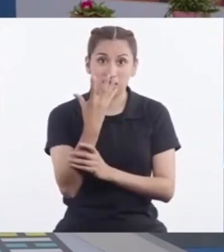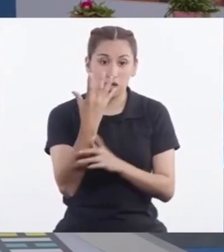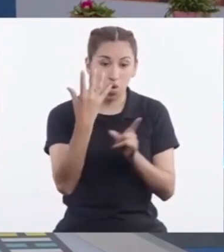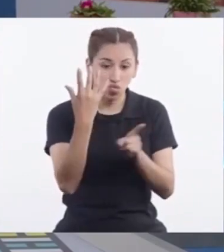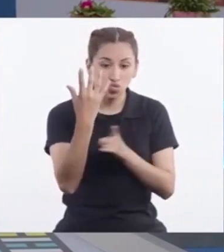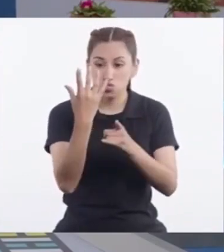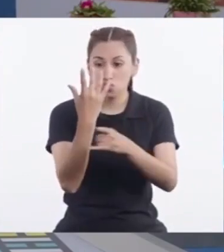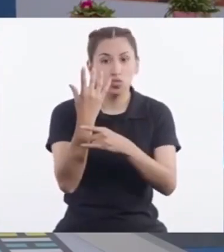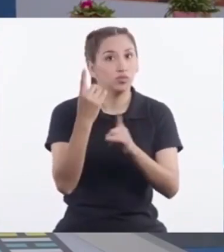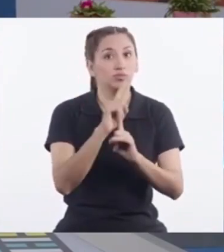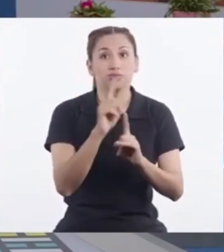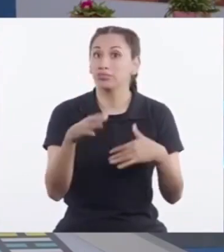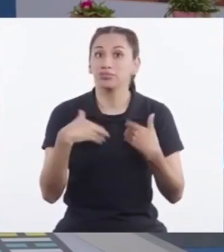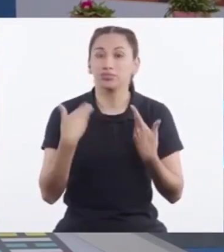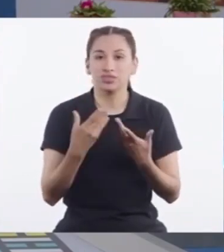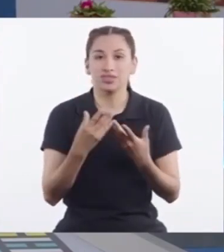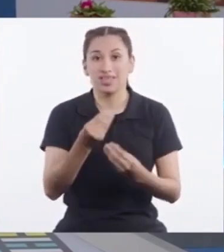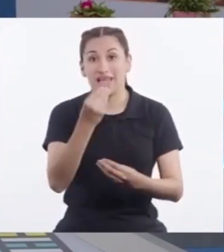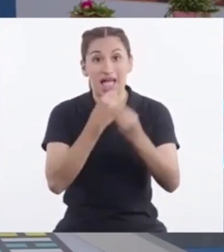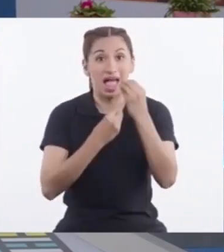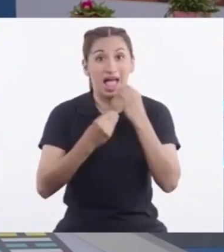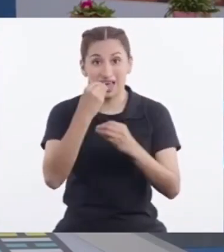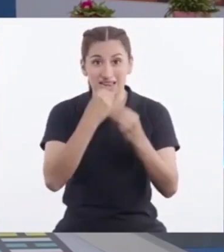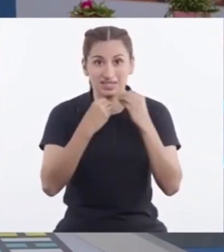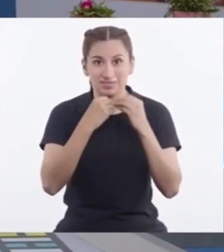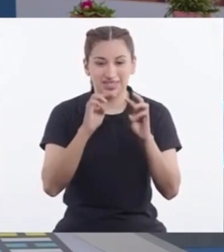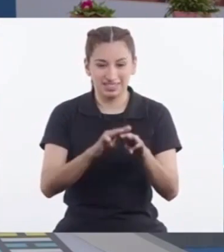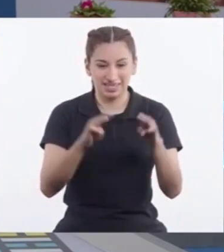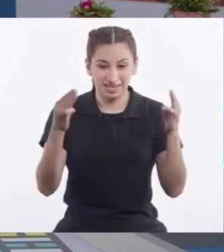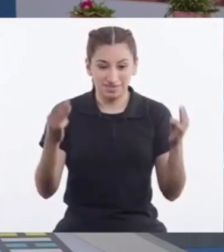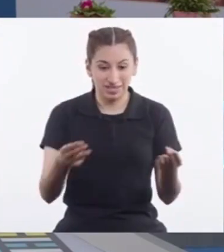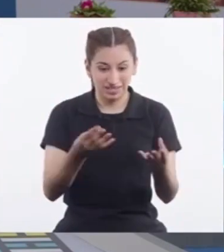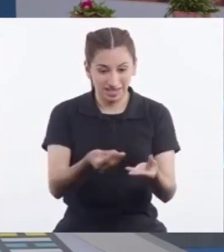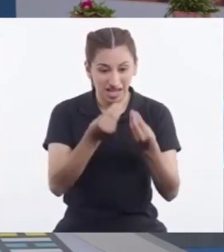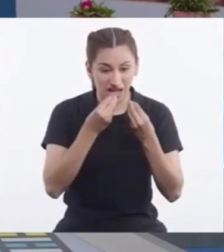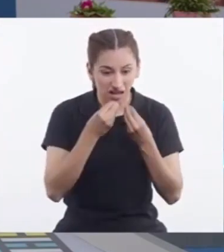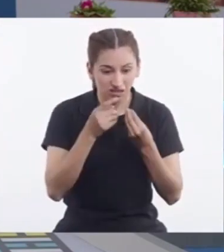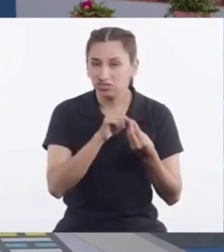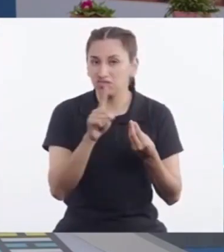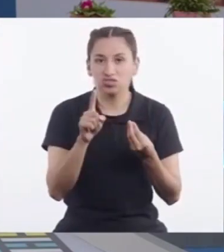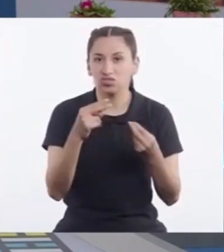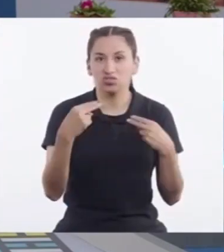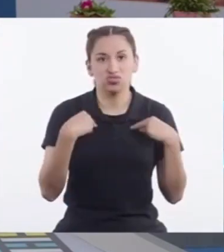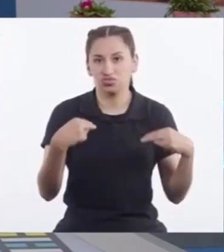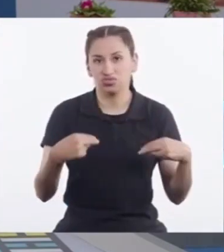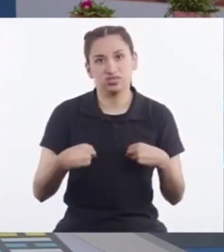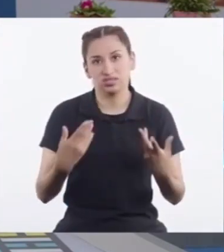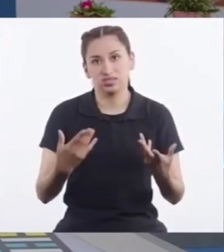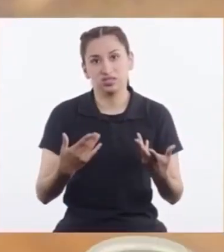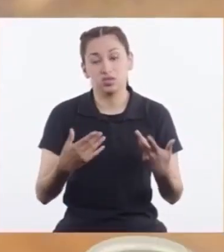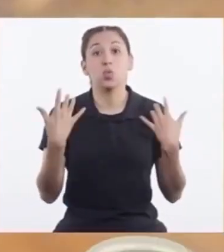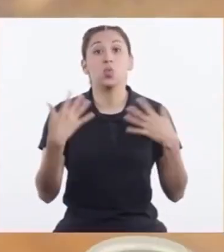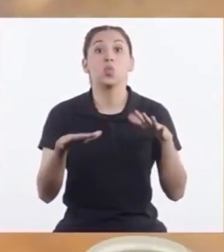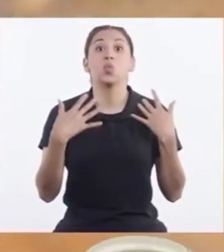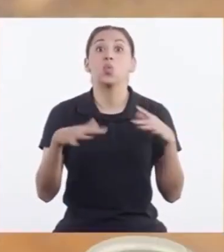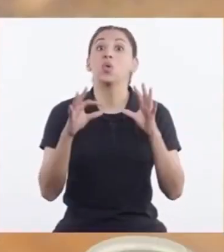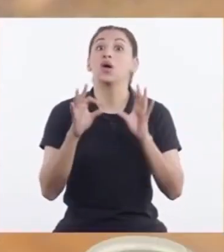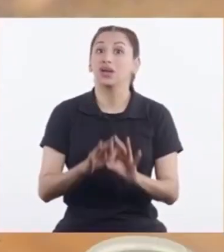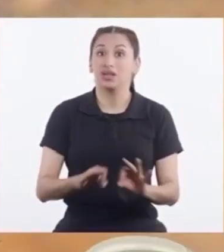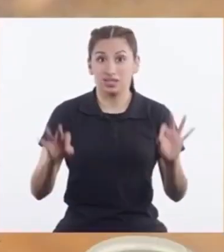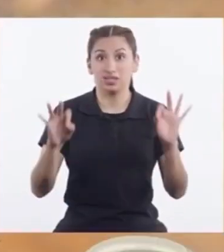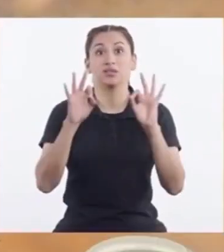Tampoco esos minerales Y los alimentos Que llevamos a la mesa No serán nutritivos ¡Qué